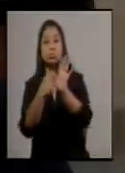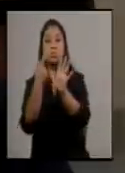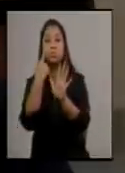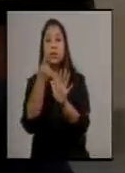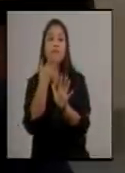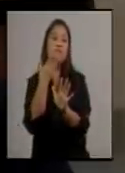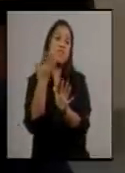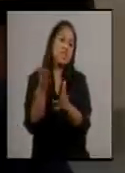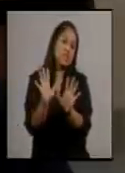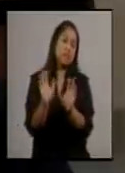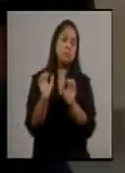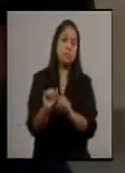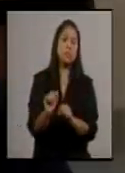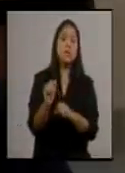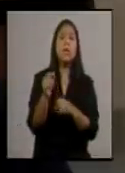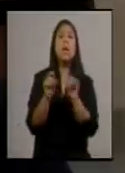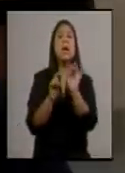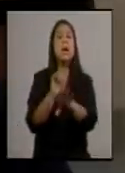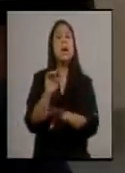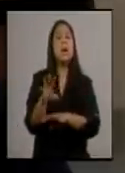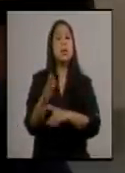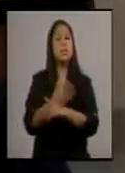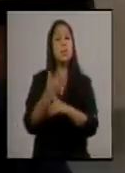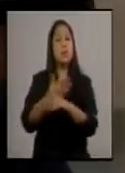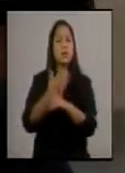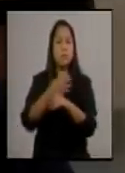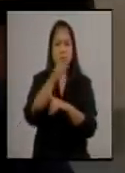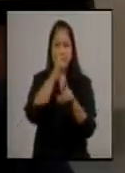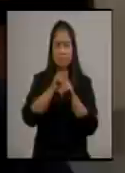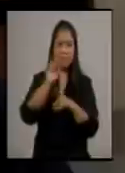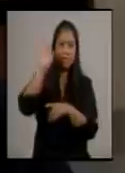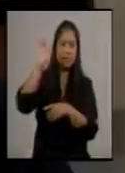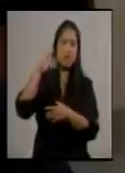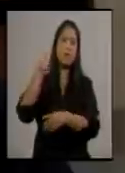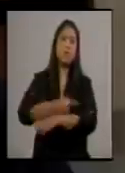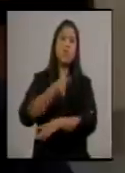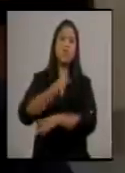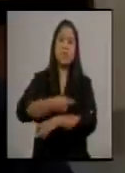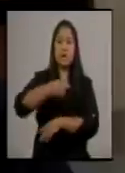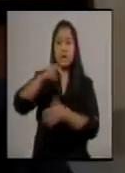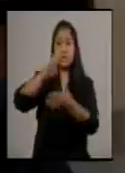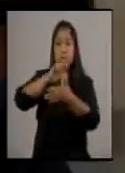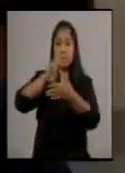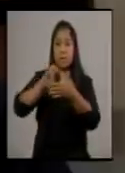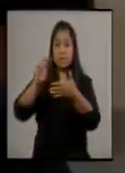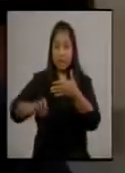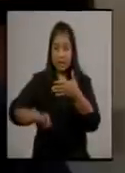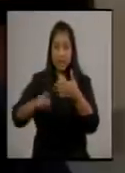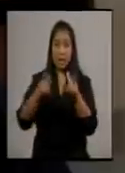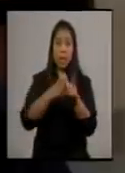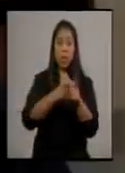pequeño inconveniente en el Seibo, con la frontera con Petén. En México se logró